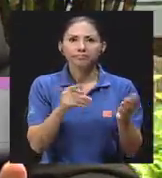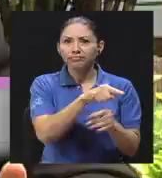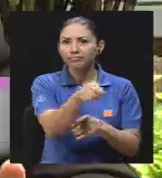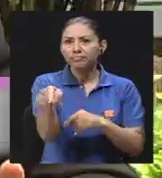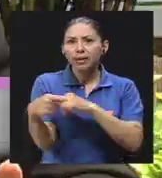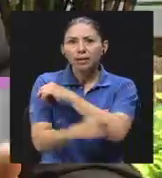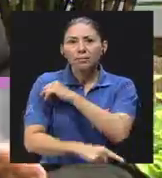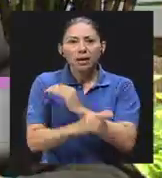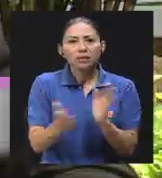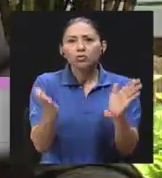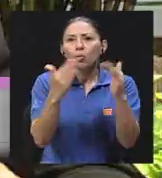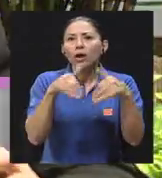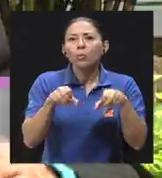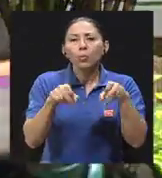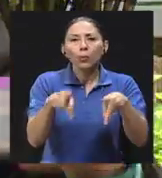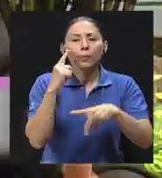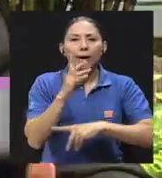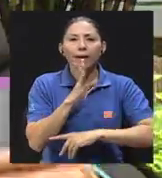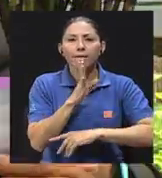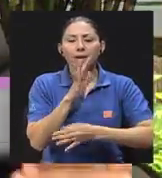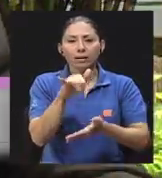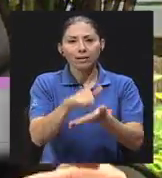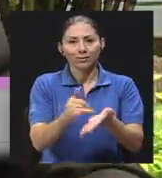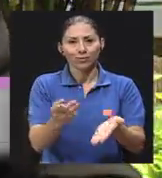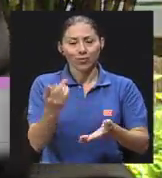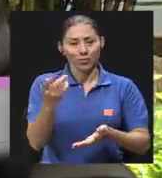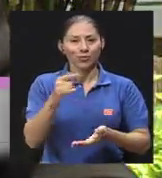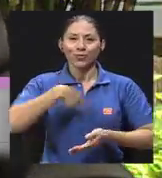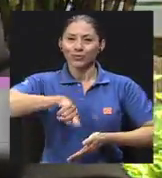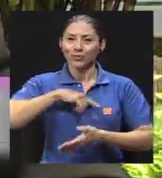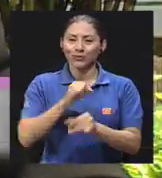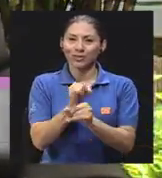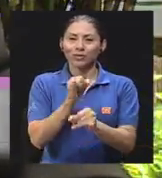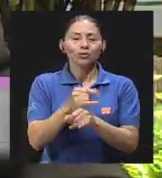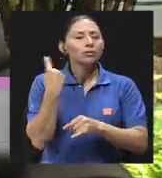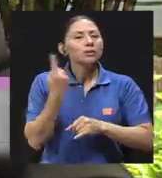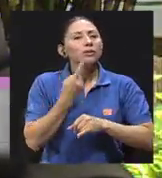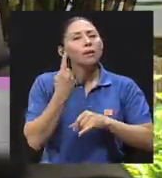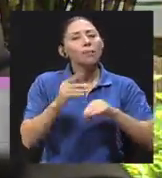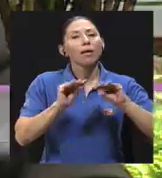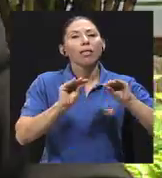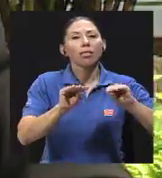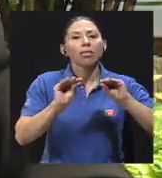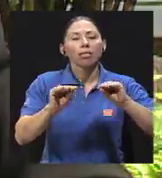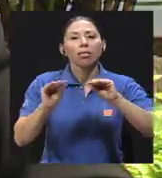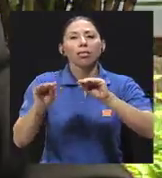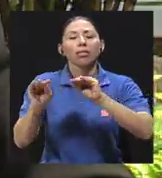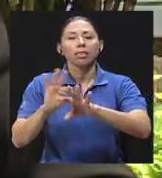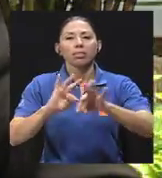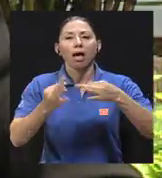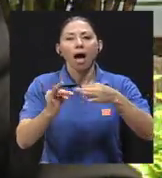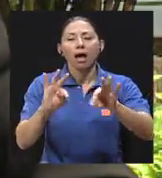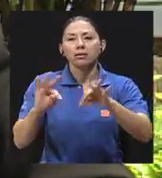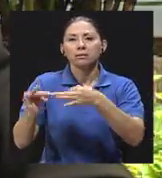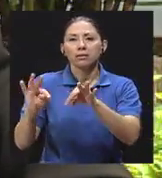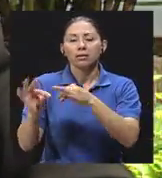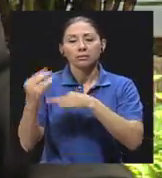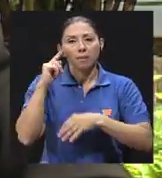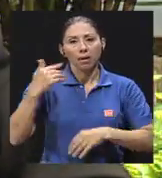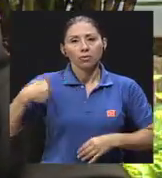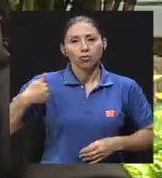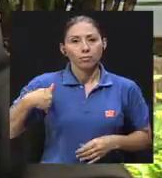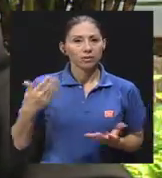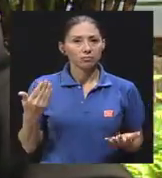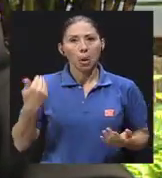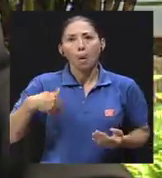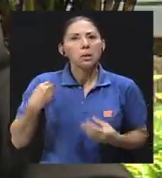estos temas. Por eso es que nosotros ofrecemos constantemente talleres para los hombres. Los hombres tienen nada más que acercarse